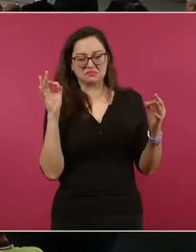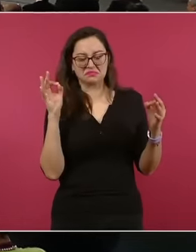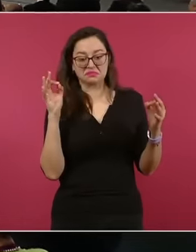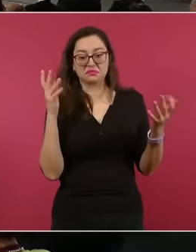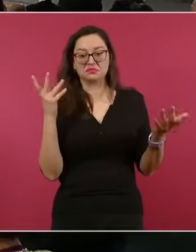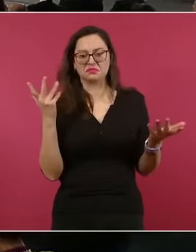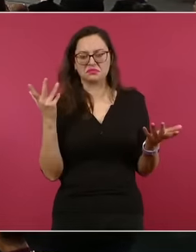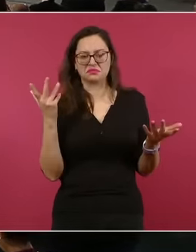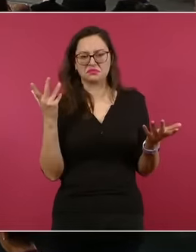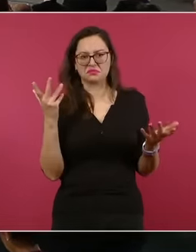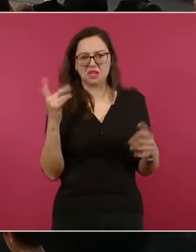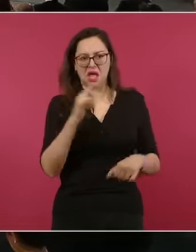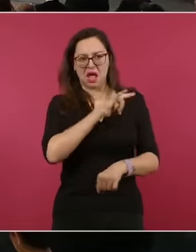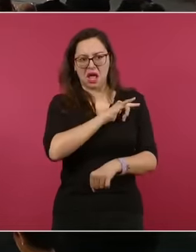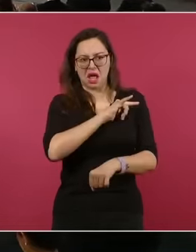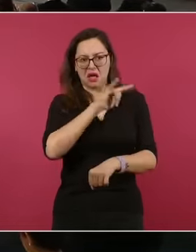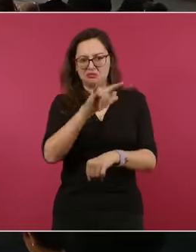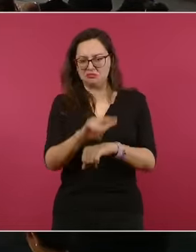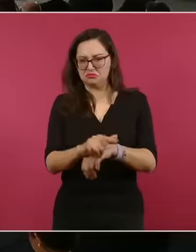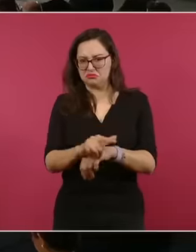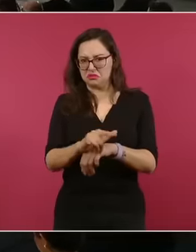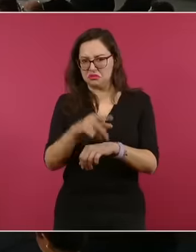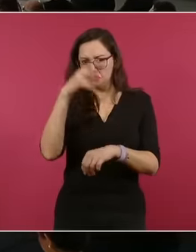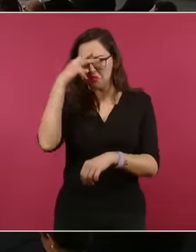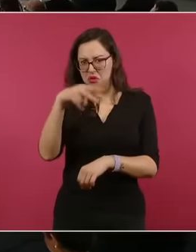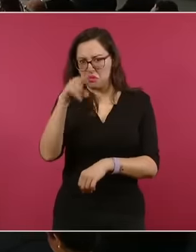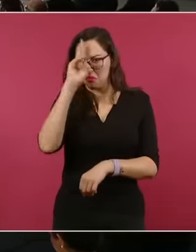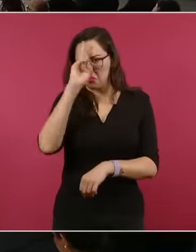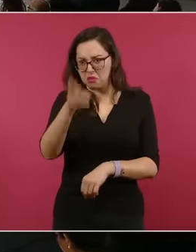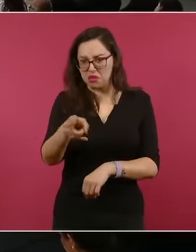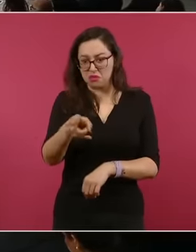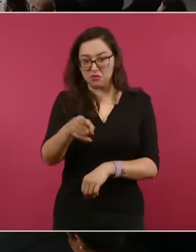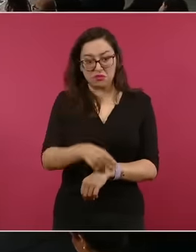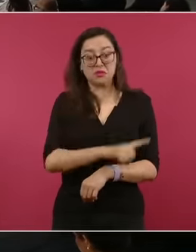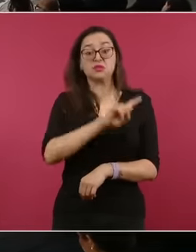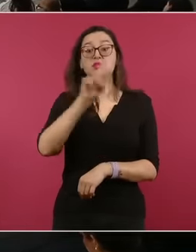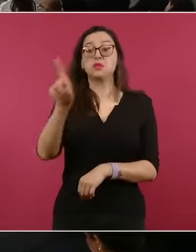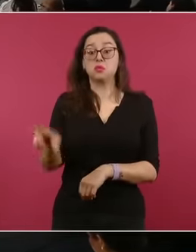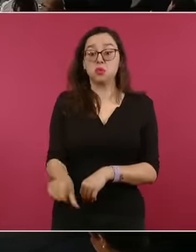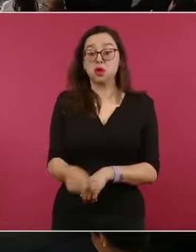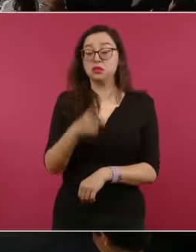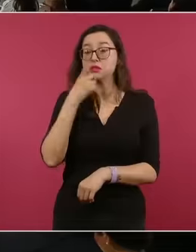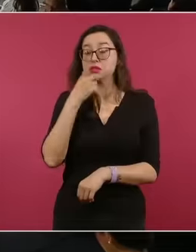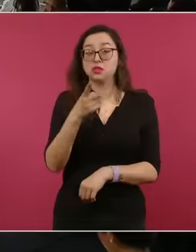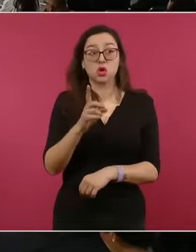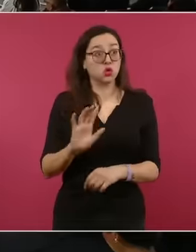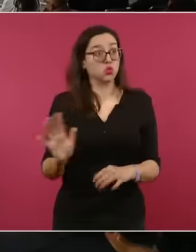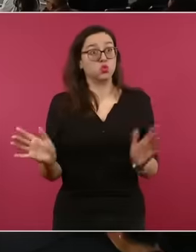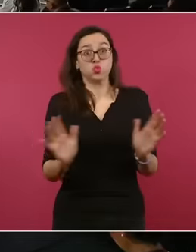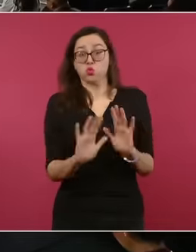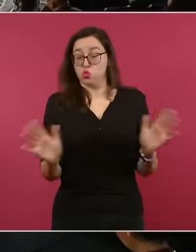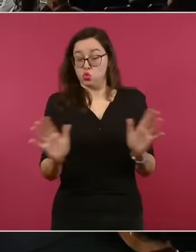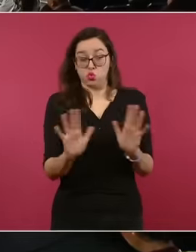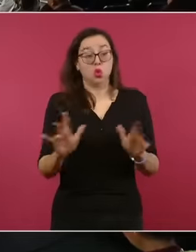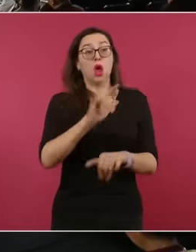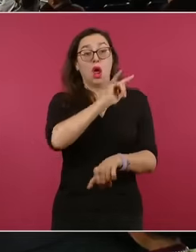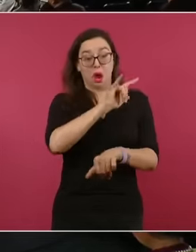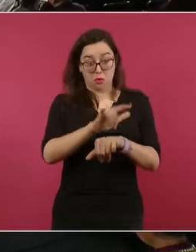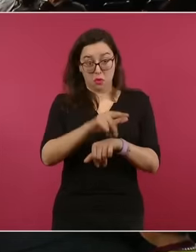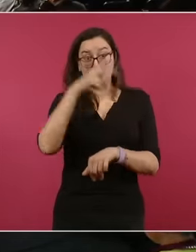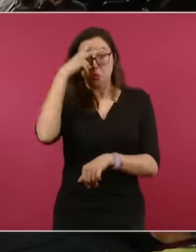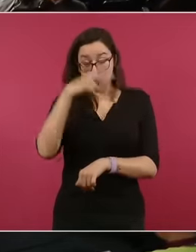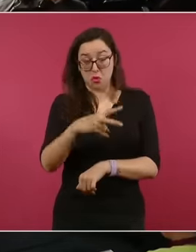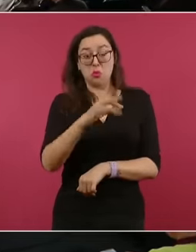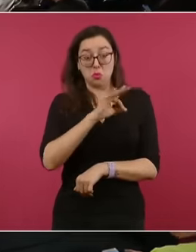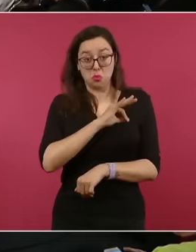no es cierto, no es cierto. Y luego cuando ya es